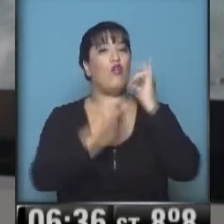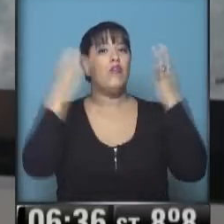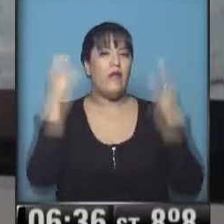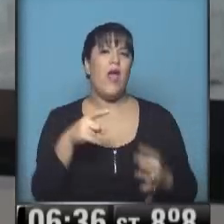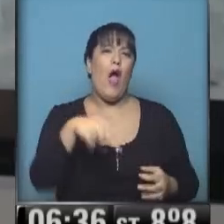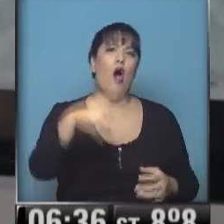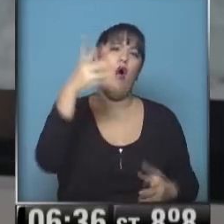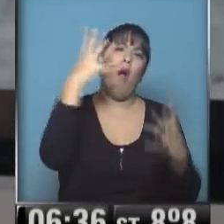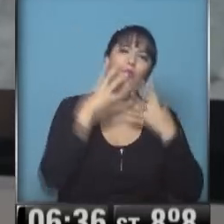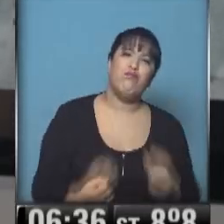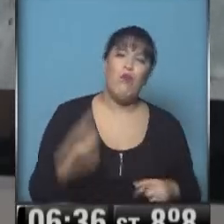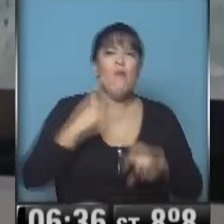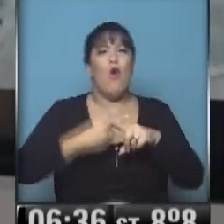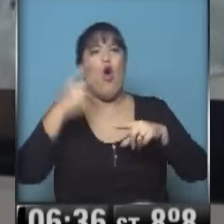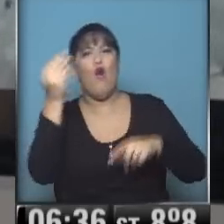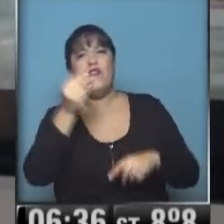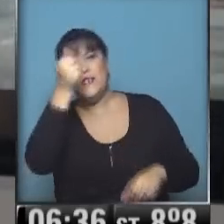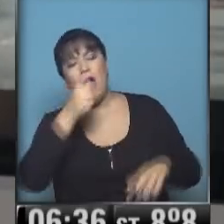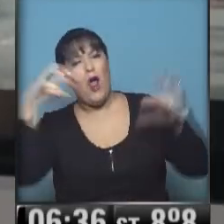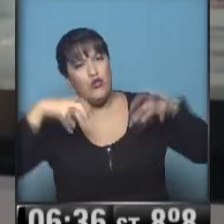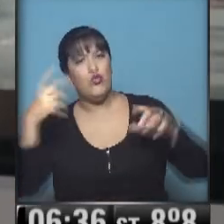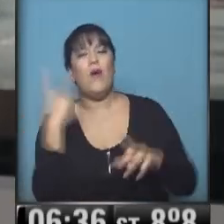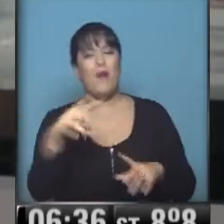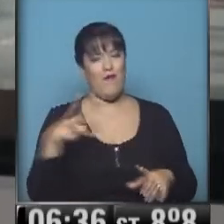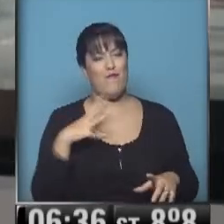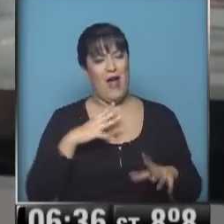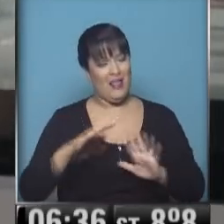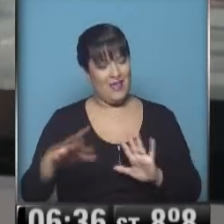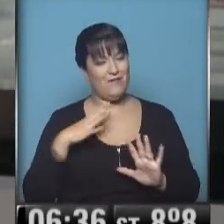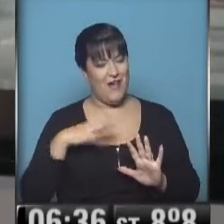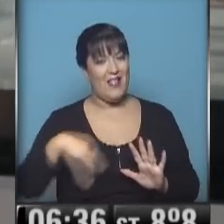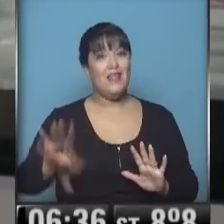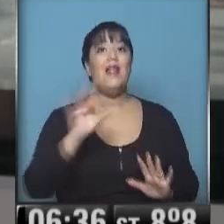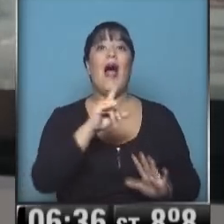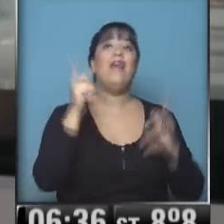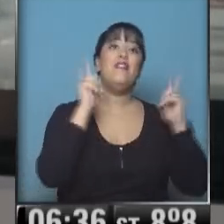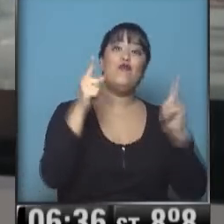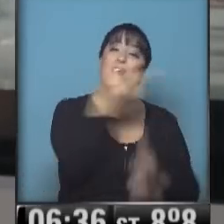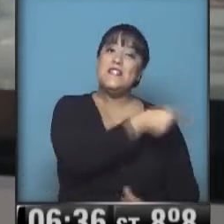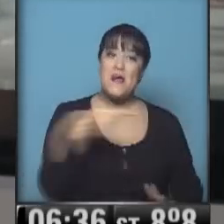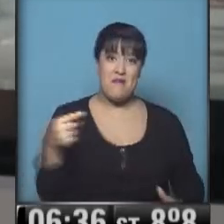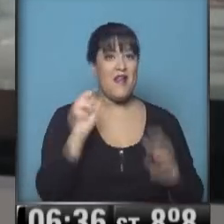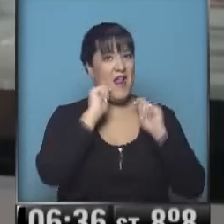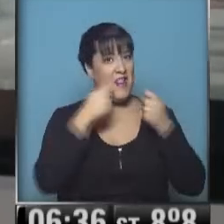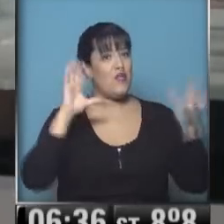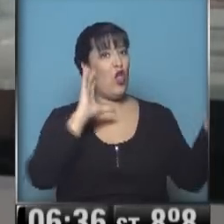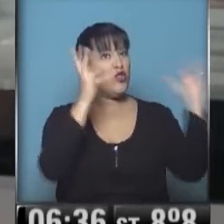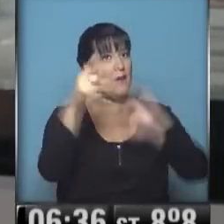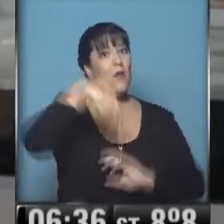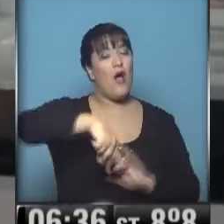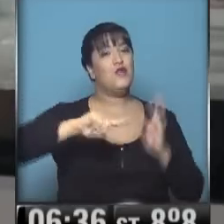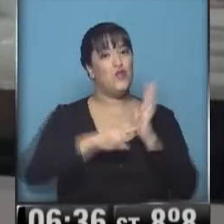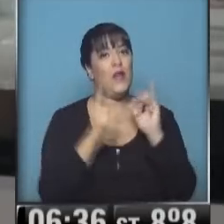amarguemos con las lluvias el fin de semana, que falta mucho para que llegue. Mientras tanto disfrutemos de la semana porque va a estar muy lindo el tiempo, tanto en la ciudad